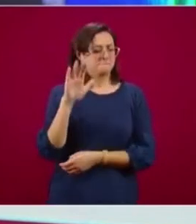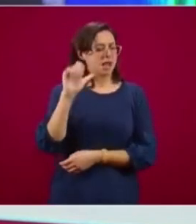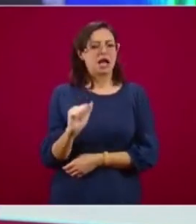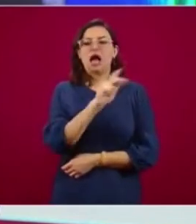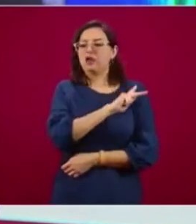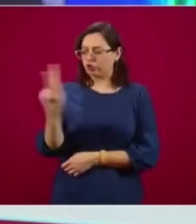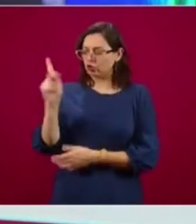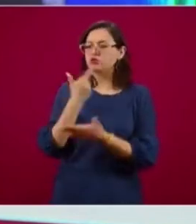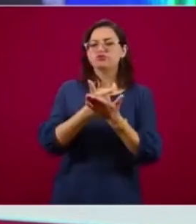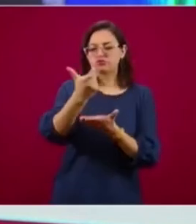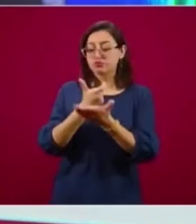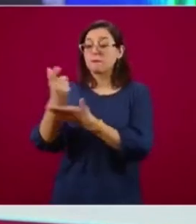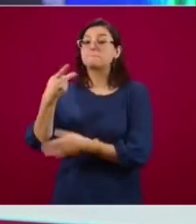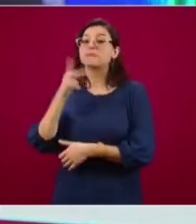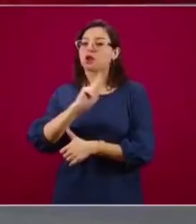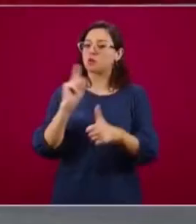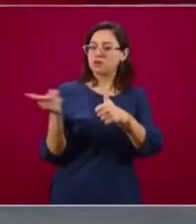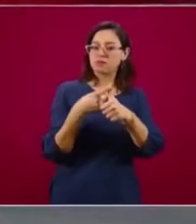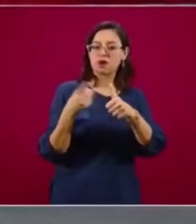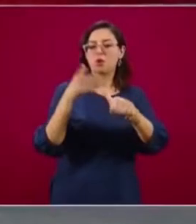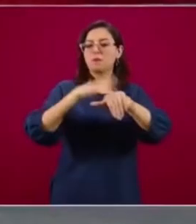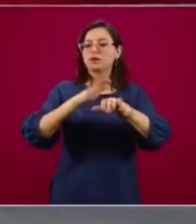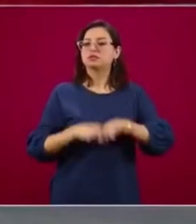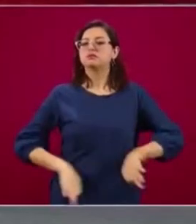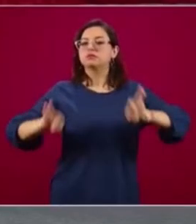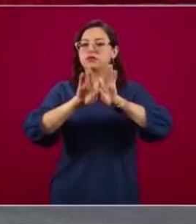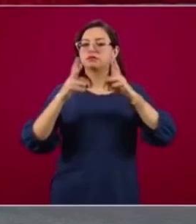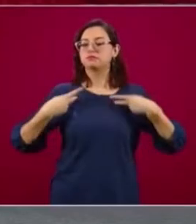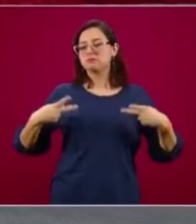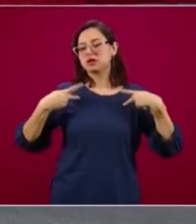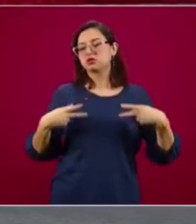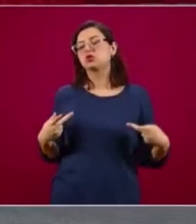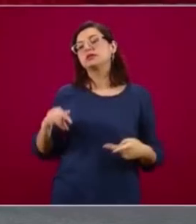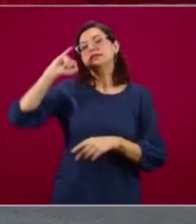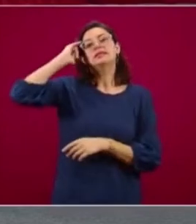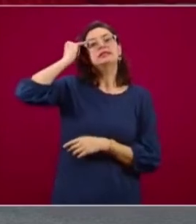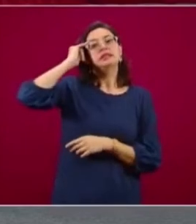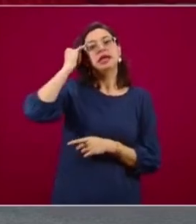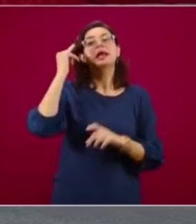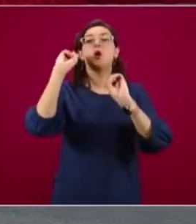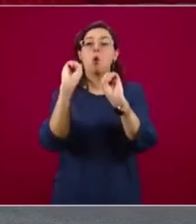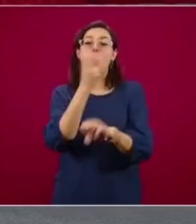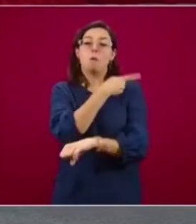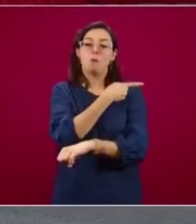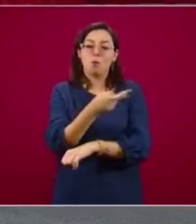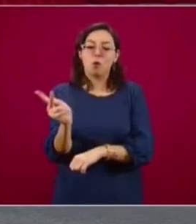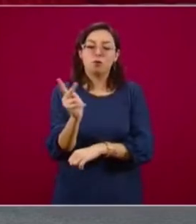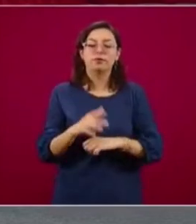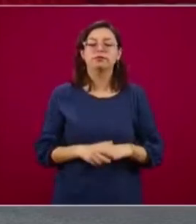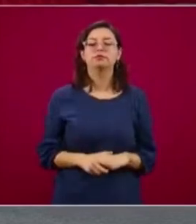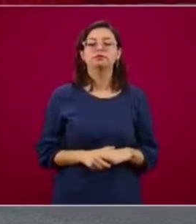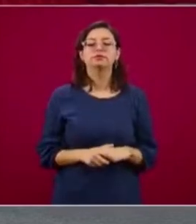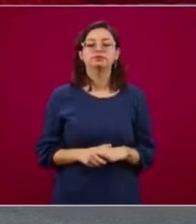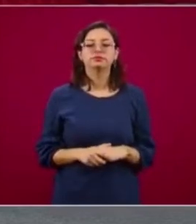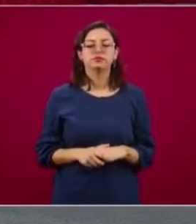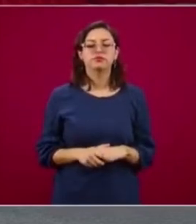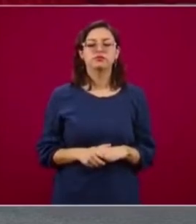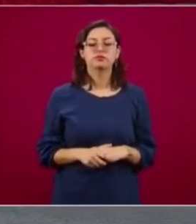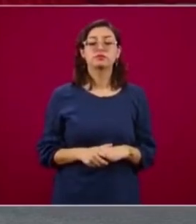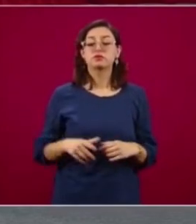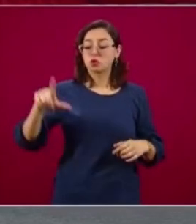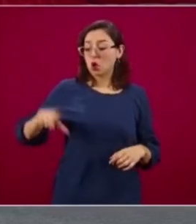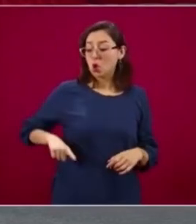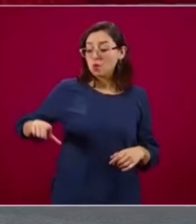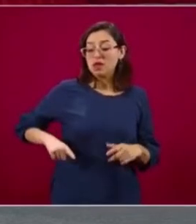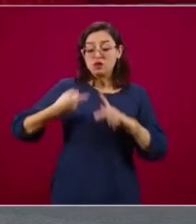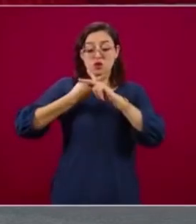Cuando comenzó esta administración nos encontramos que menos de la población, de la mitad de